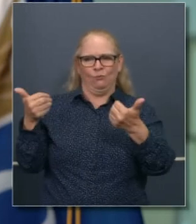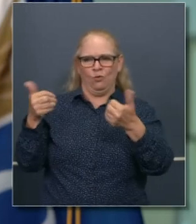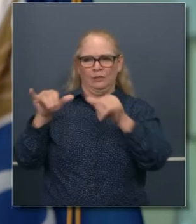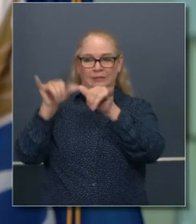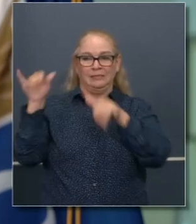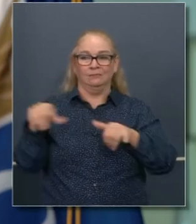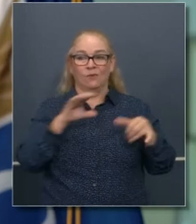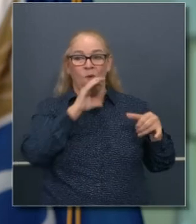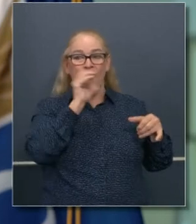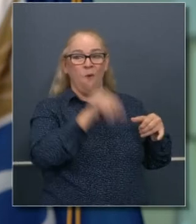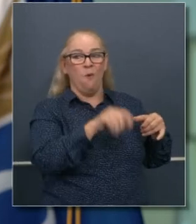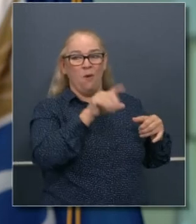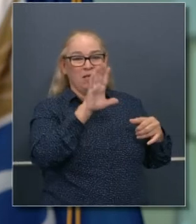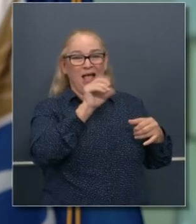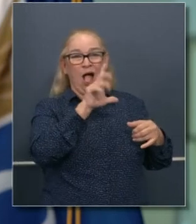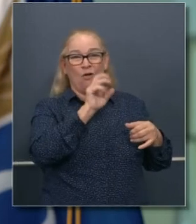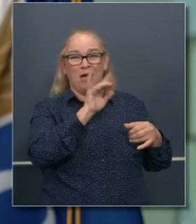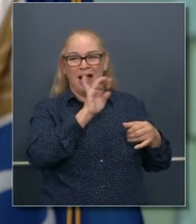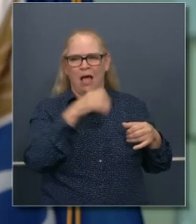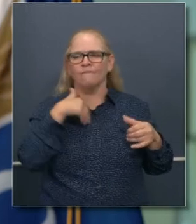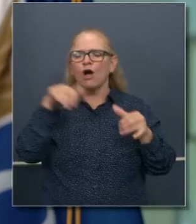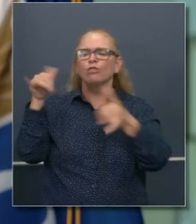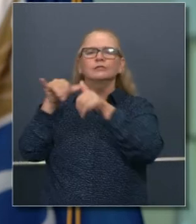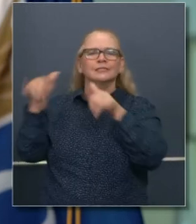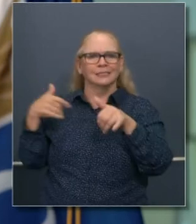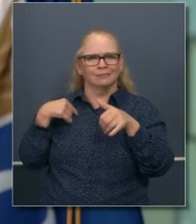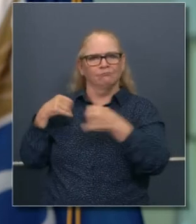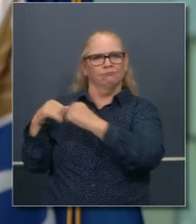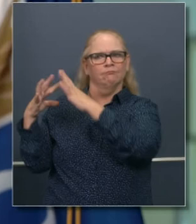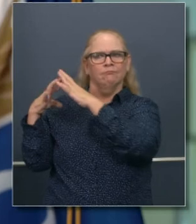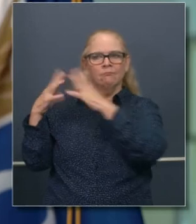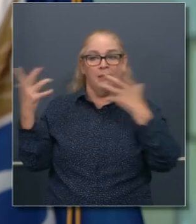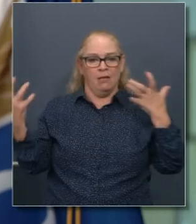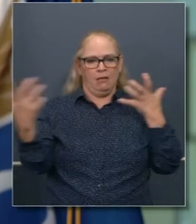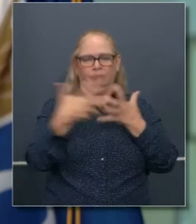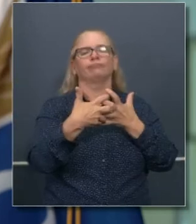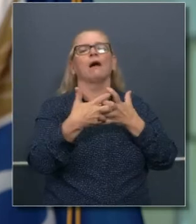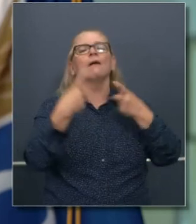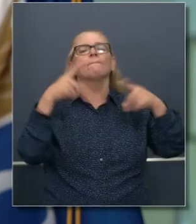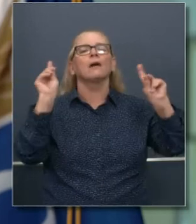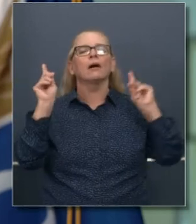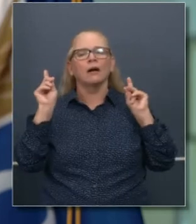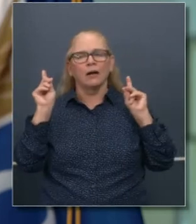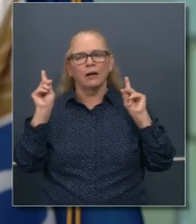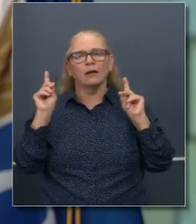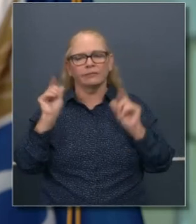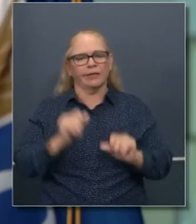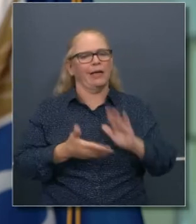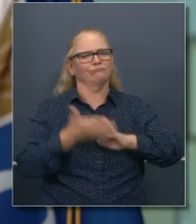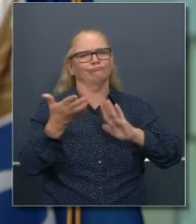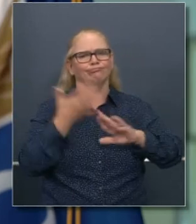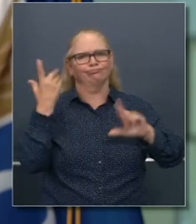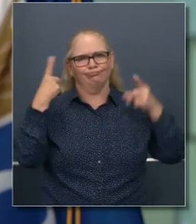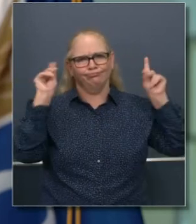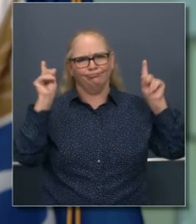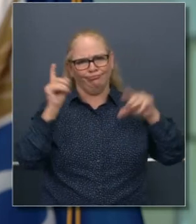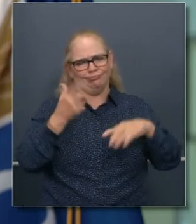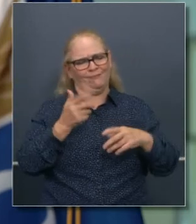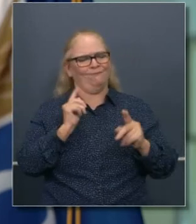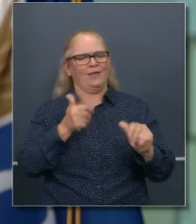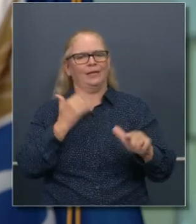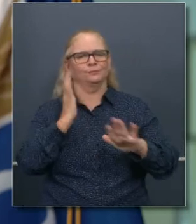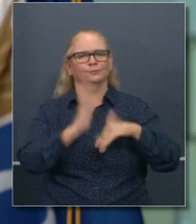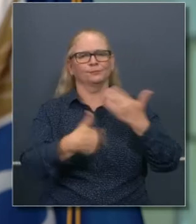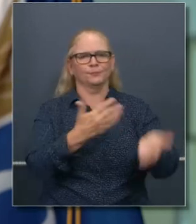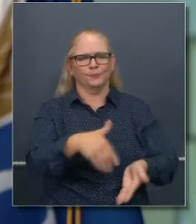está conectado, pero que absorberá el enfoque de COVID-19 de una manera clara y que ayude. El